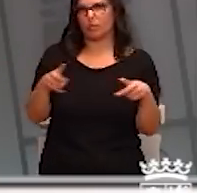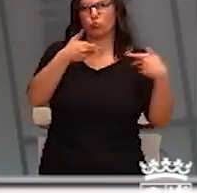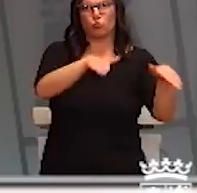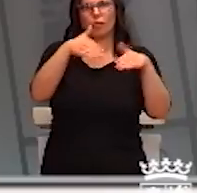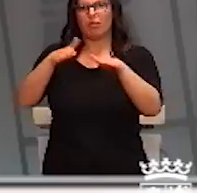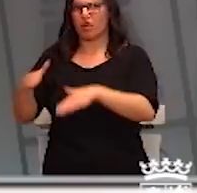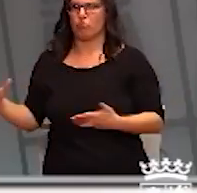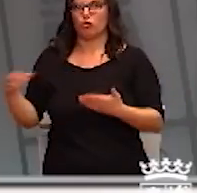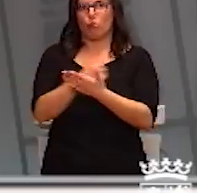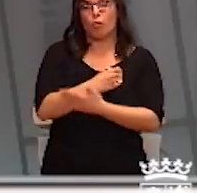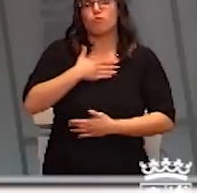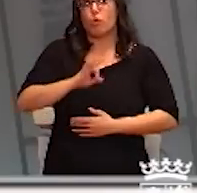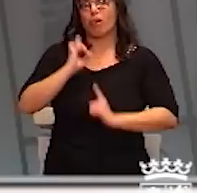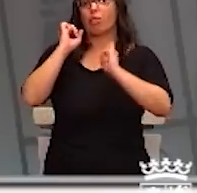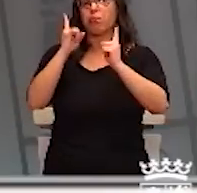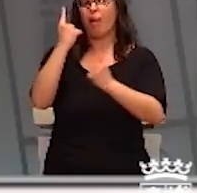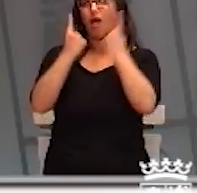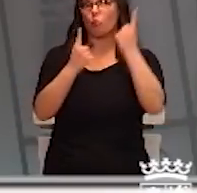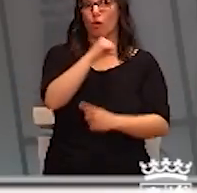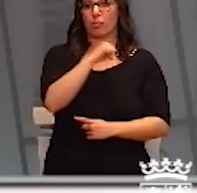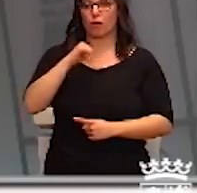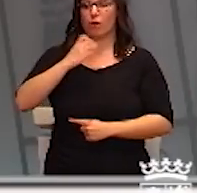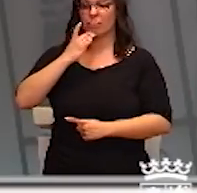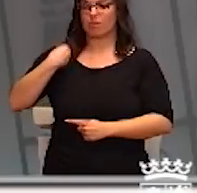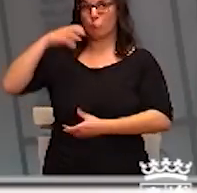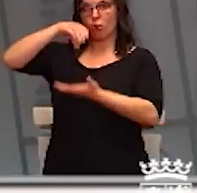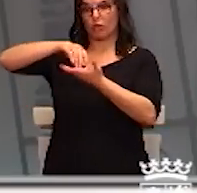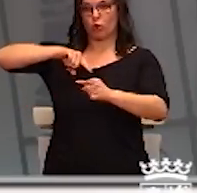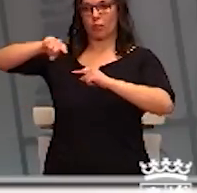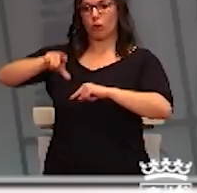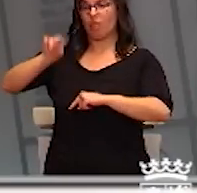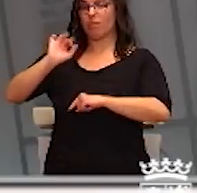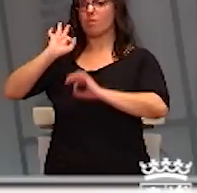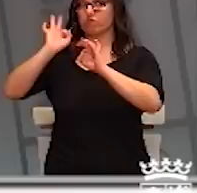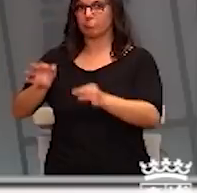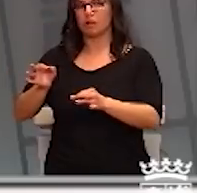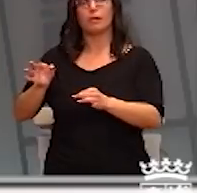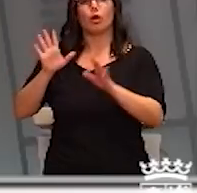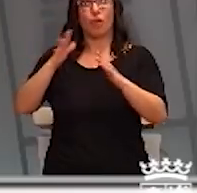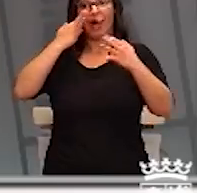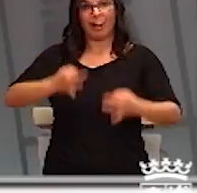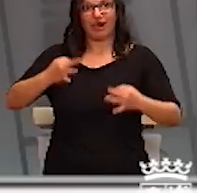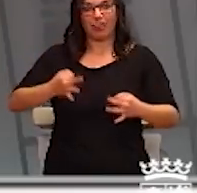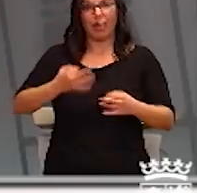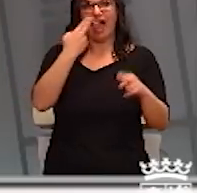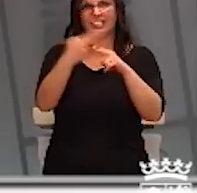individuales que sean determinadas por la dirección del centro. Es decir, se suspende todas las actividades ordinarias,